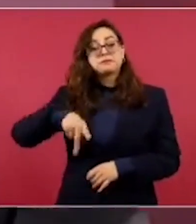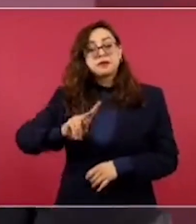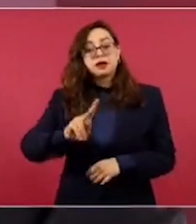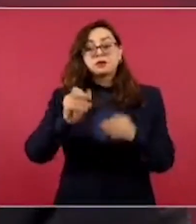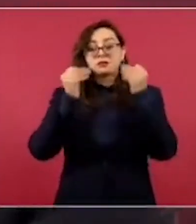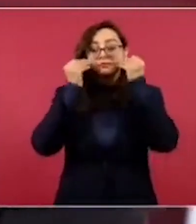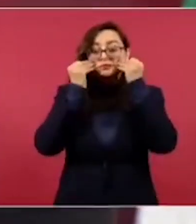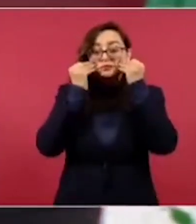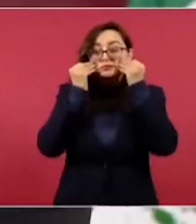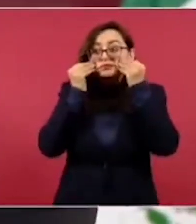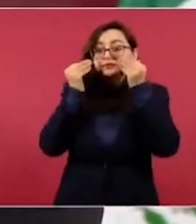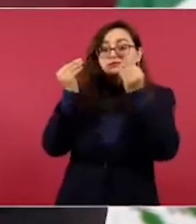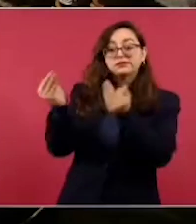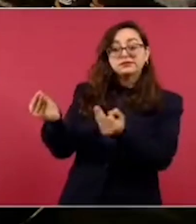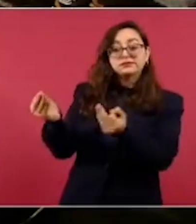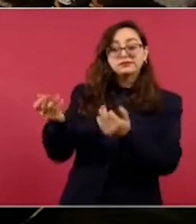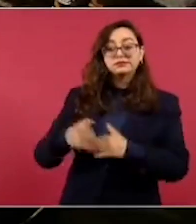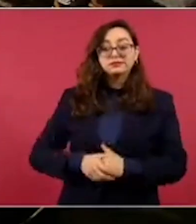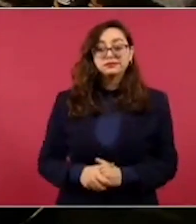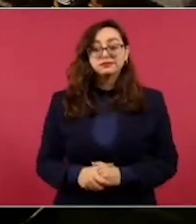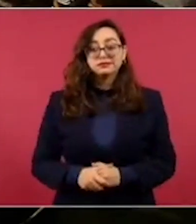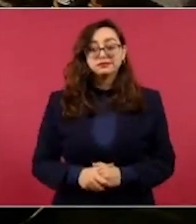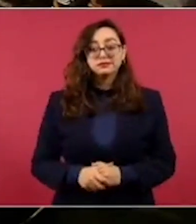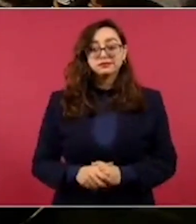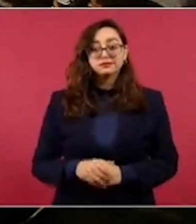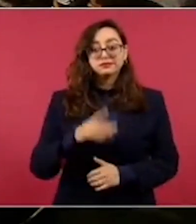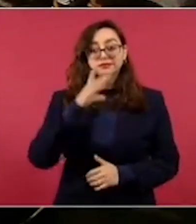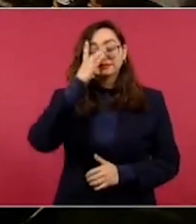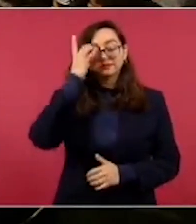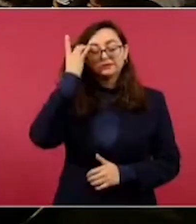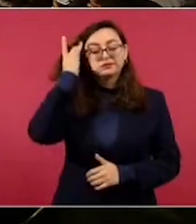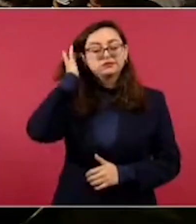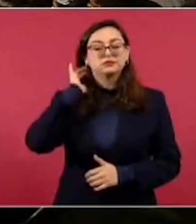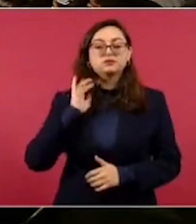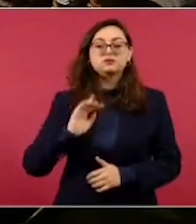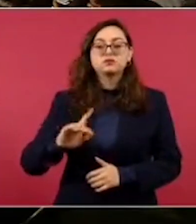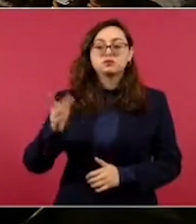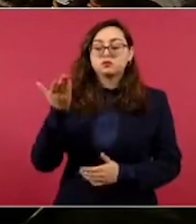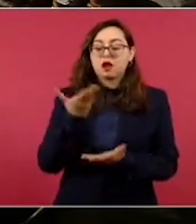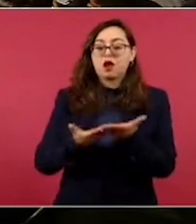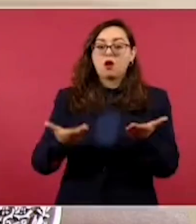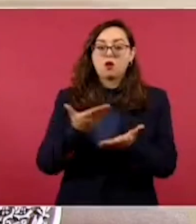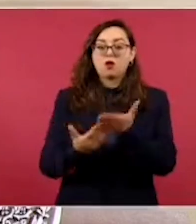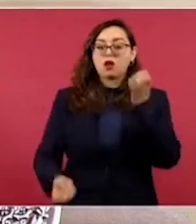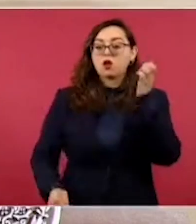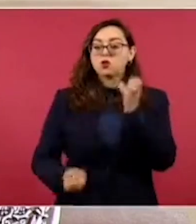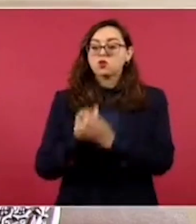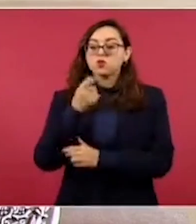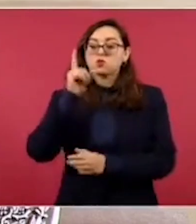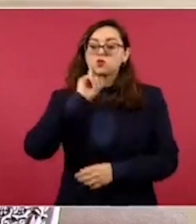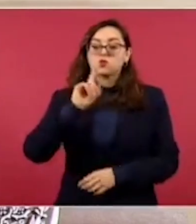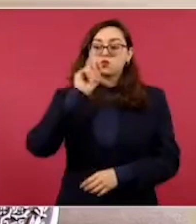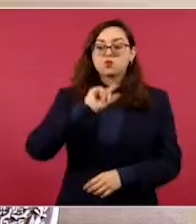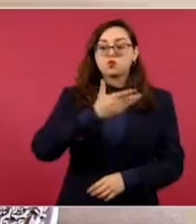la presidenta Norma